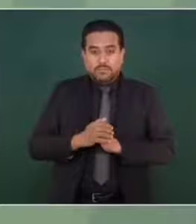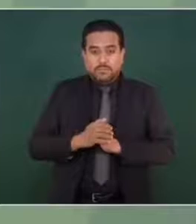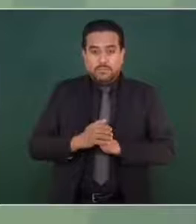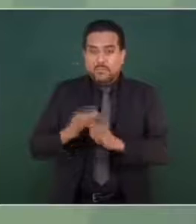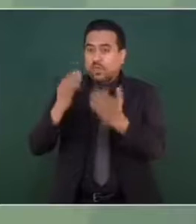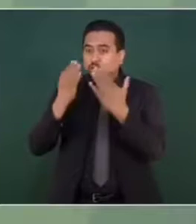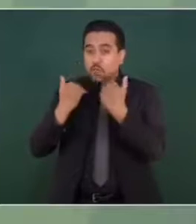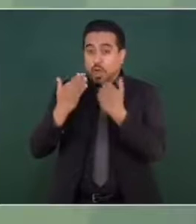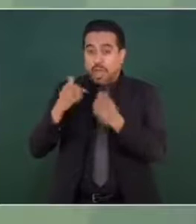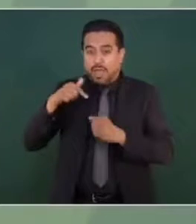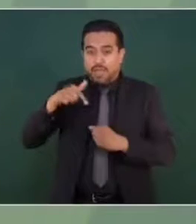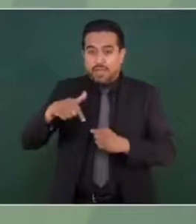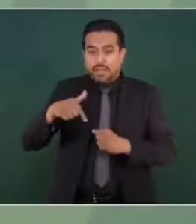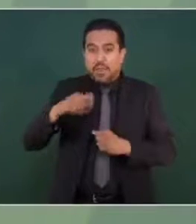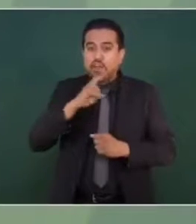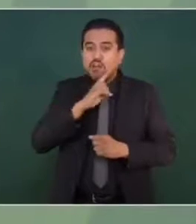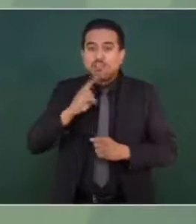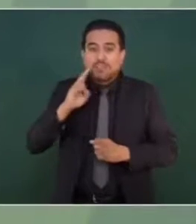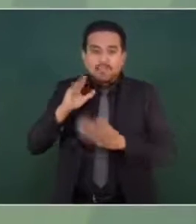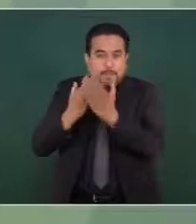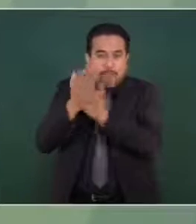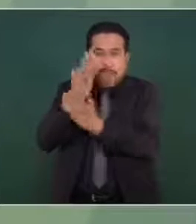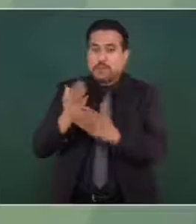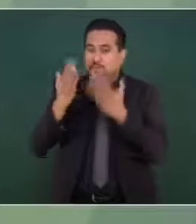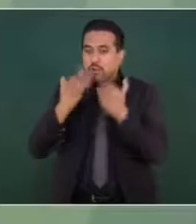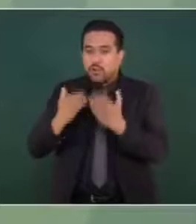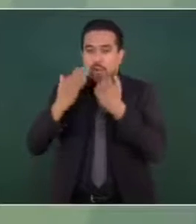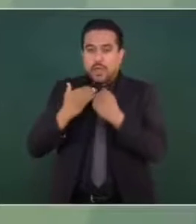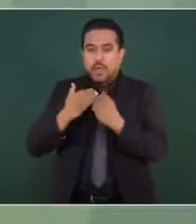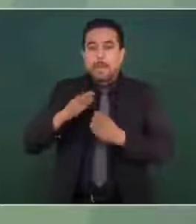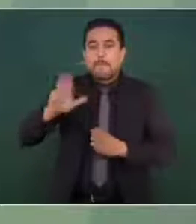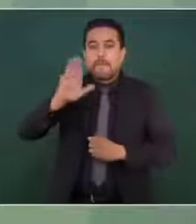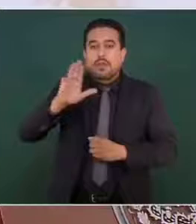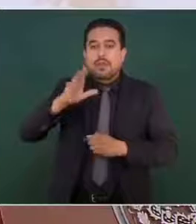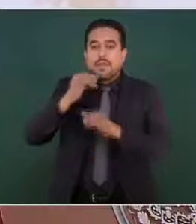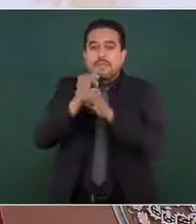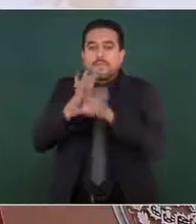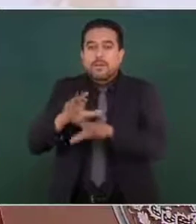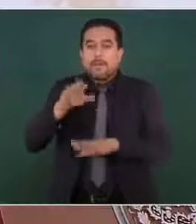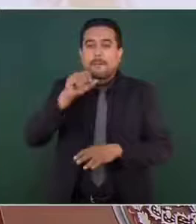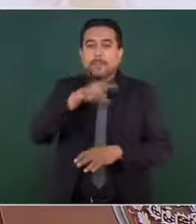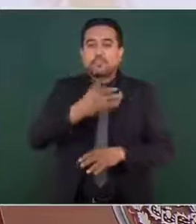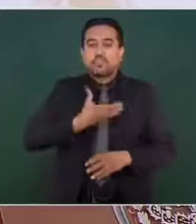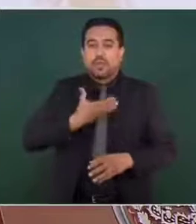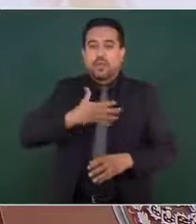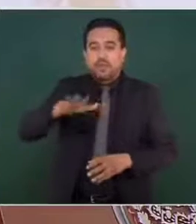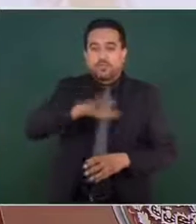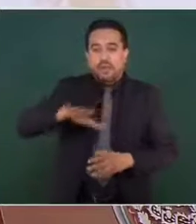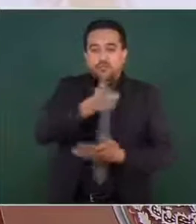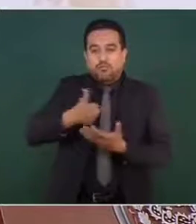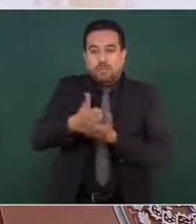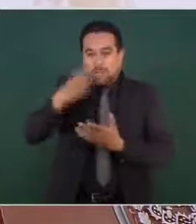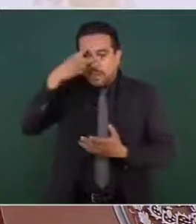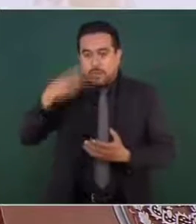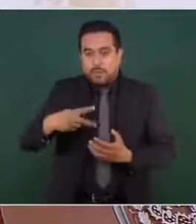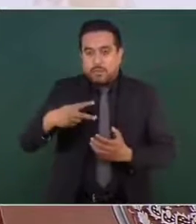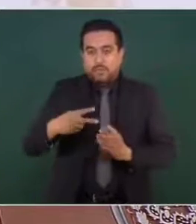mañanera el miércoles porque va a haber un informe en el Zócalo, aprovecho para